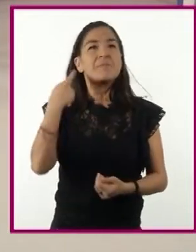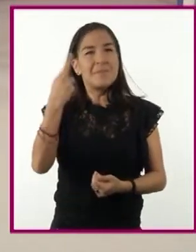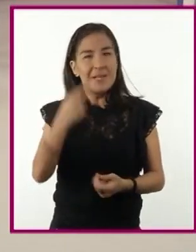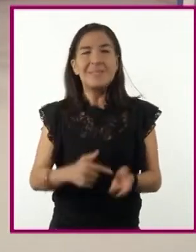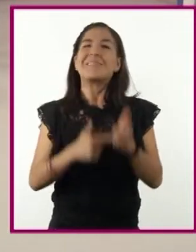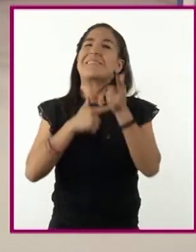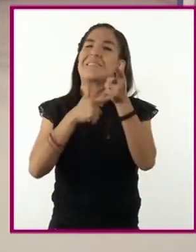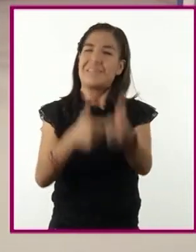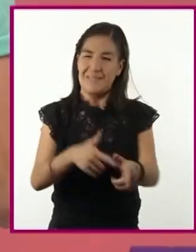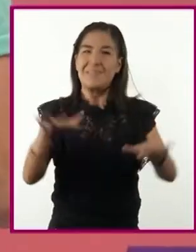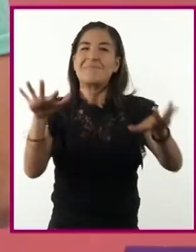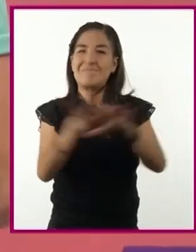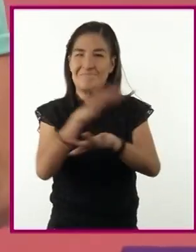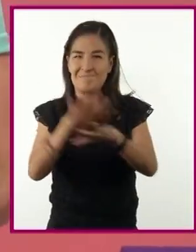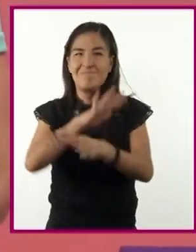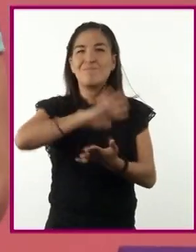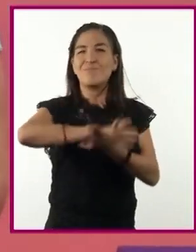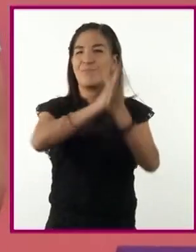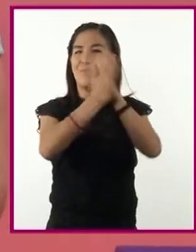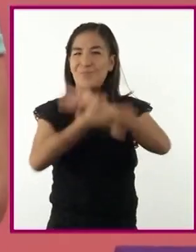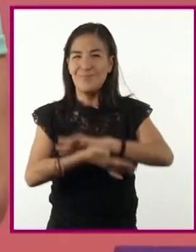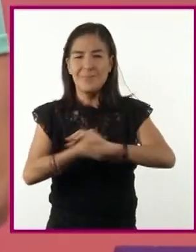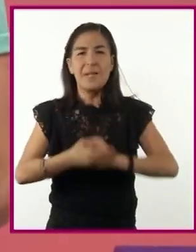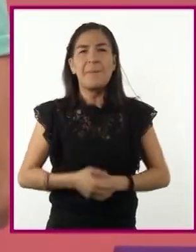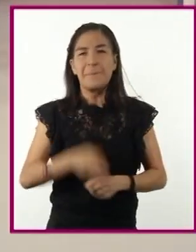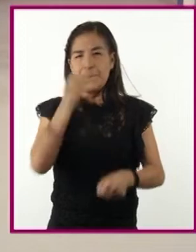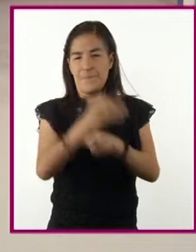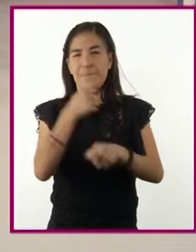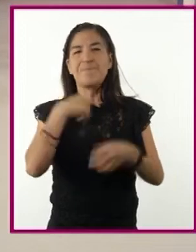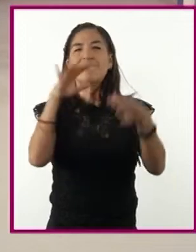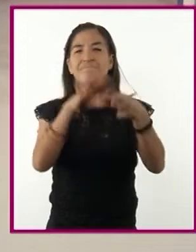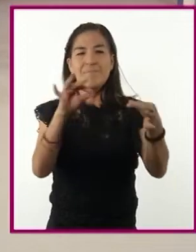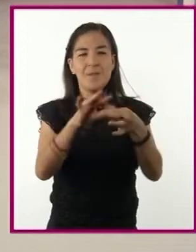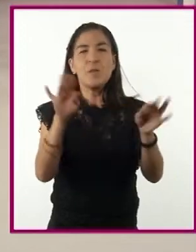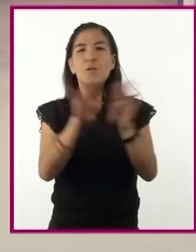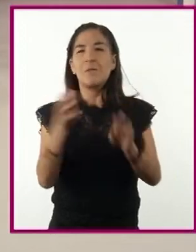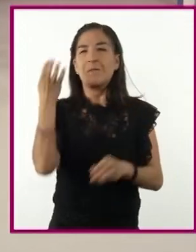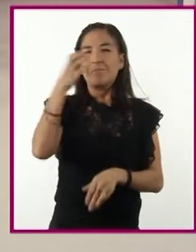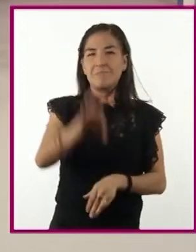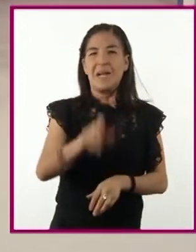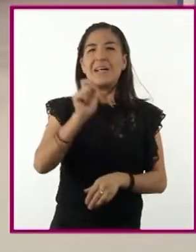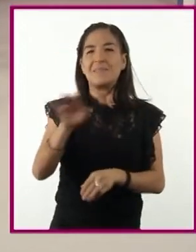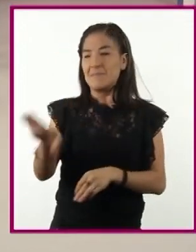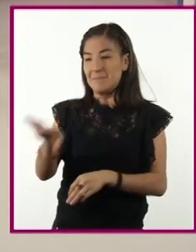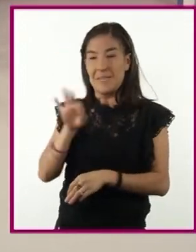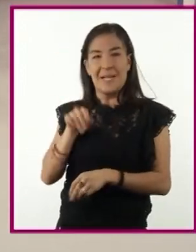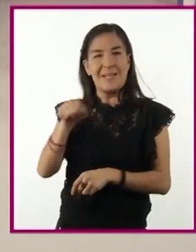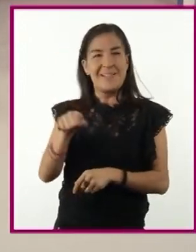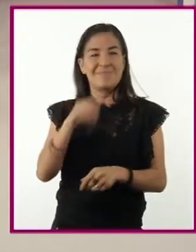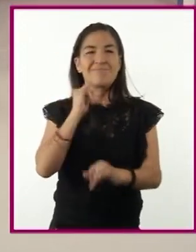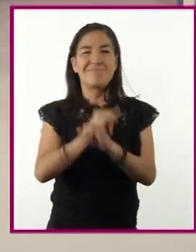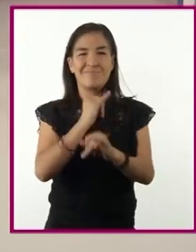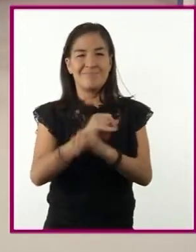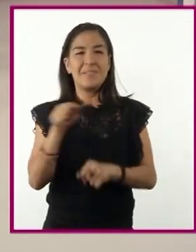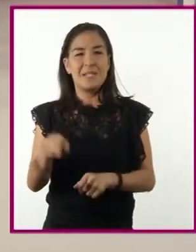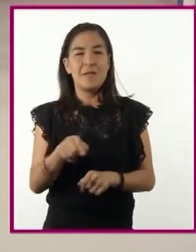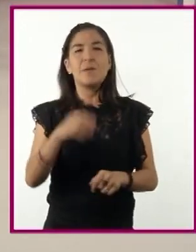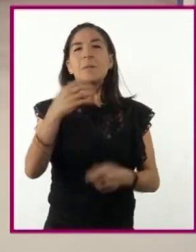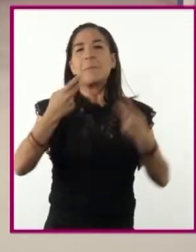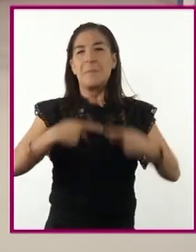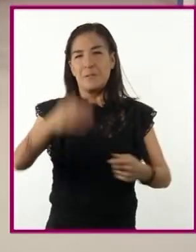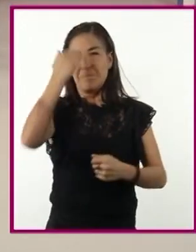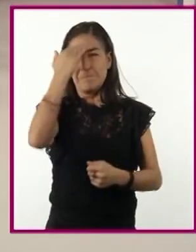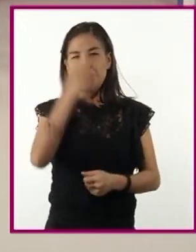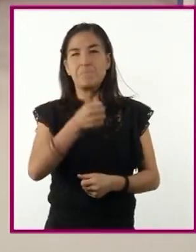reinventándose. Para argumentarlo, quiero exponerles un comentario tomado del blog de tendencias digitales del reconocido